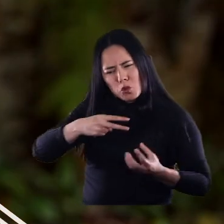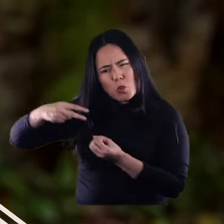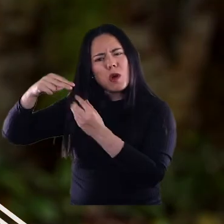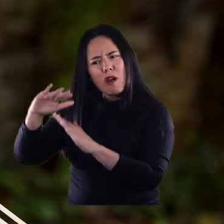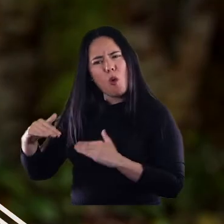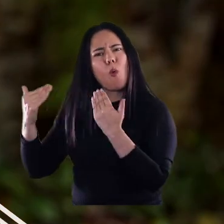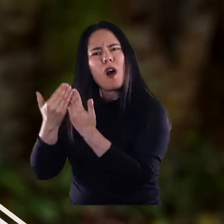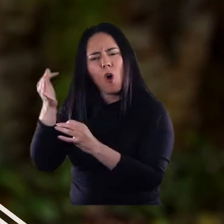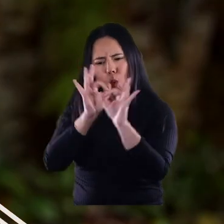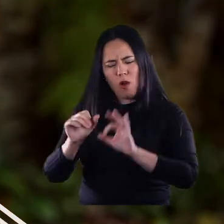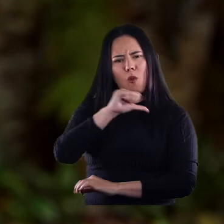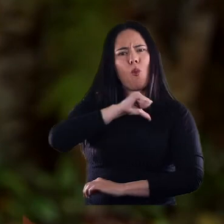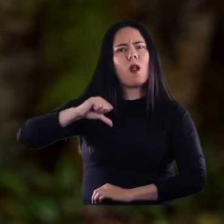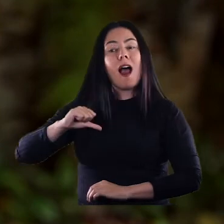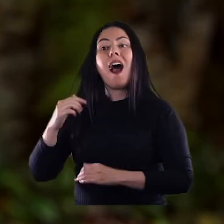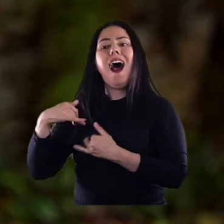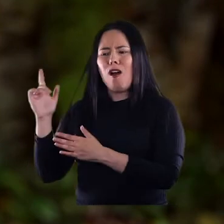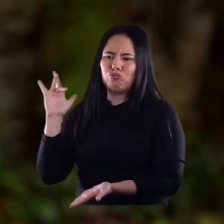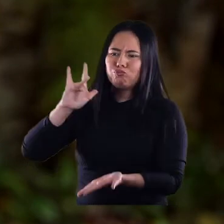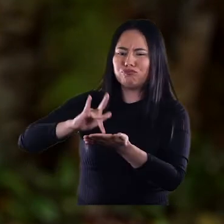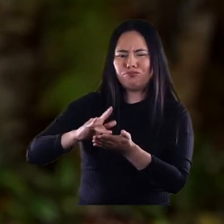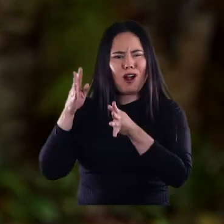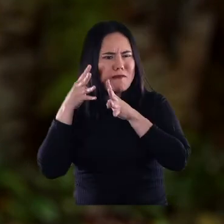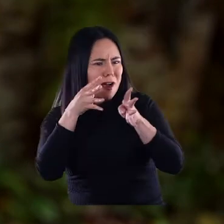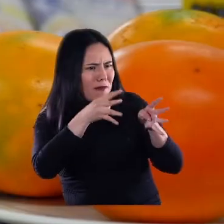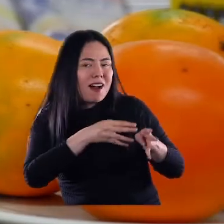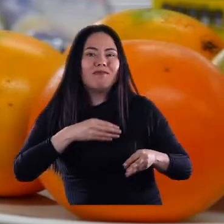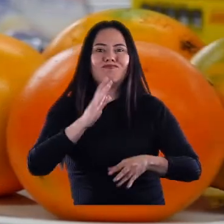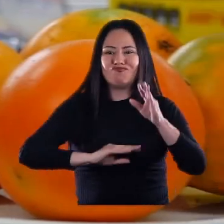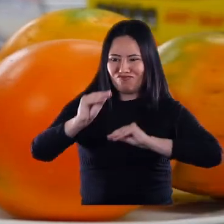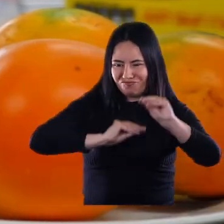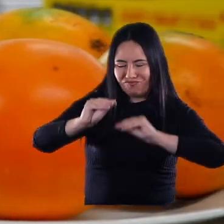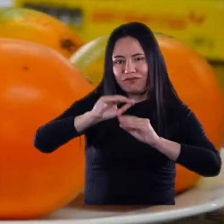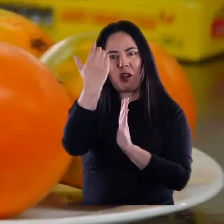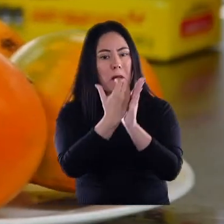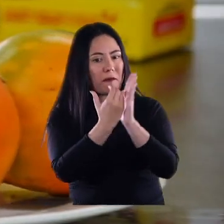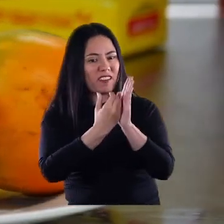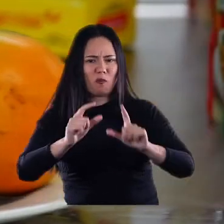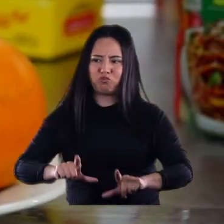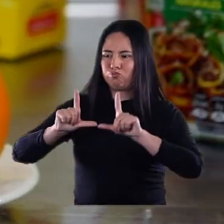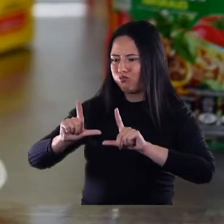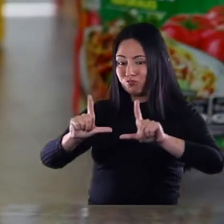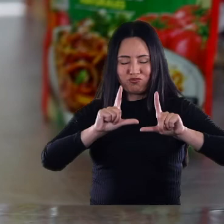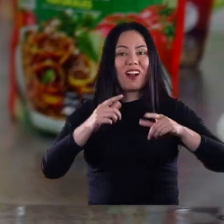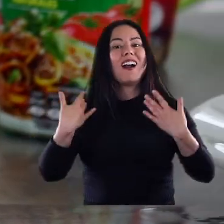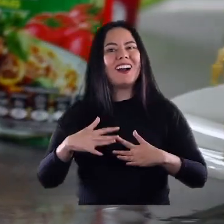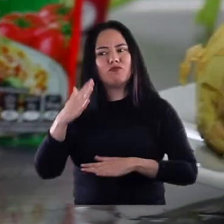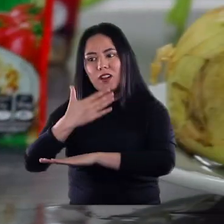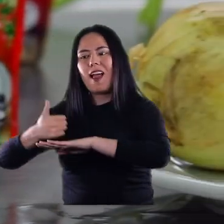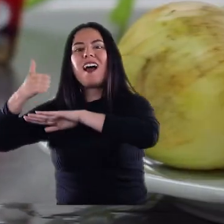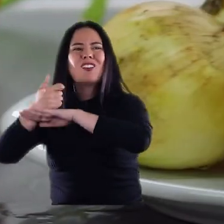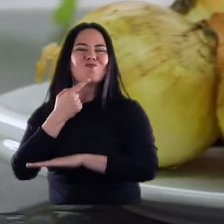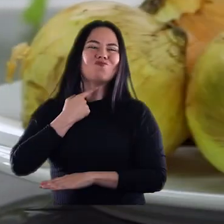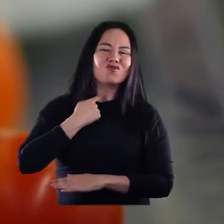de su escuela ser de orden privado, viene y nos forma a los estudiantes, nos apoya, nos los certifica. La rectora me manifestó que sí les gustaría mucho